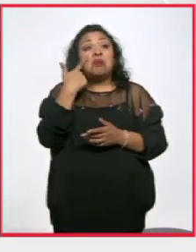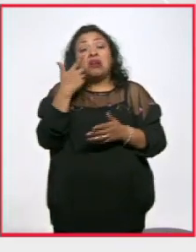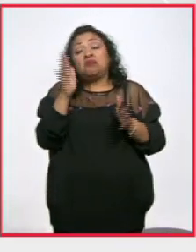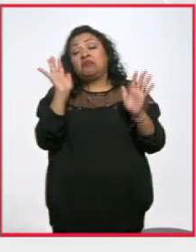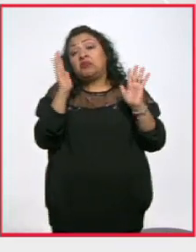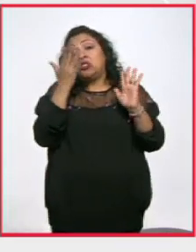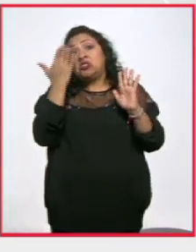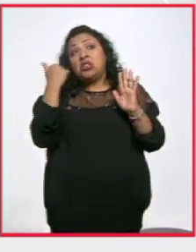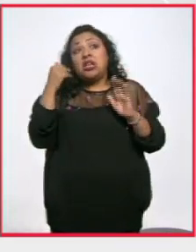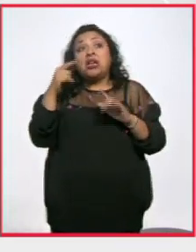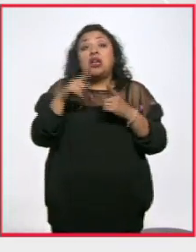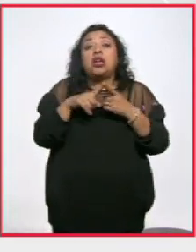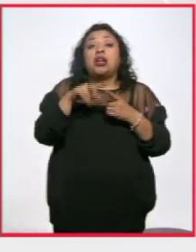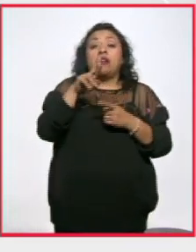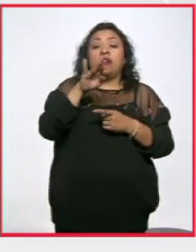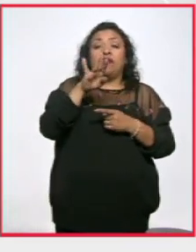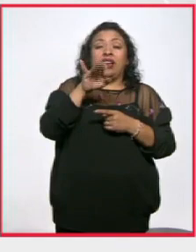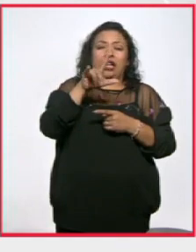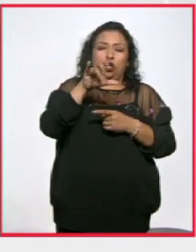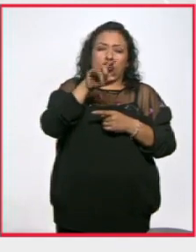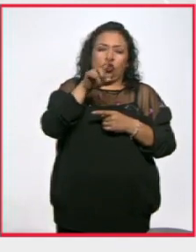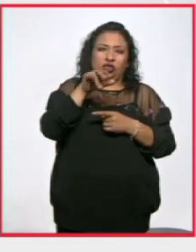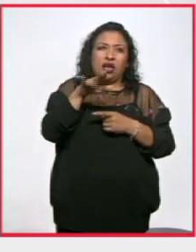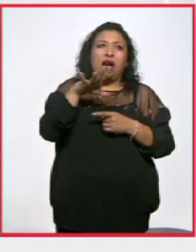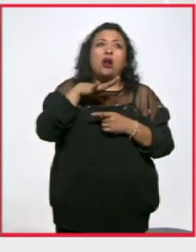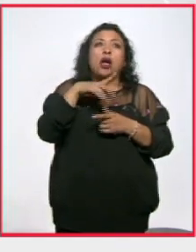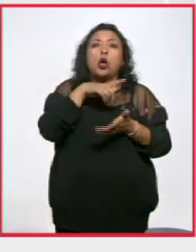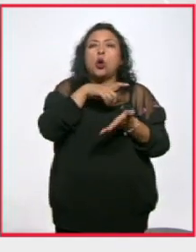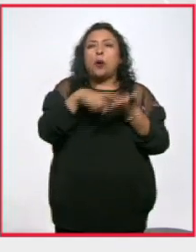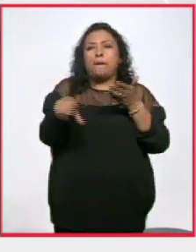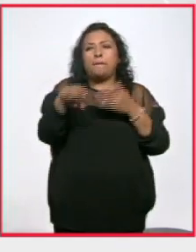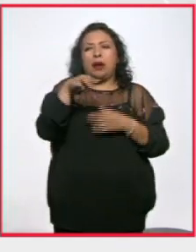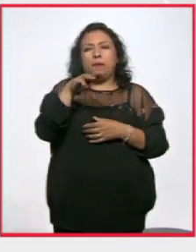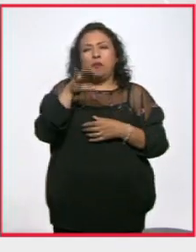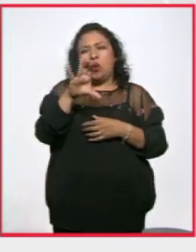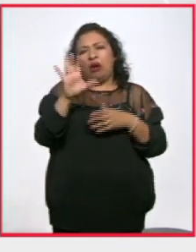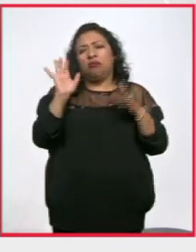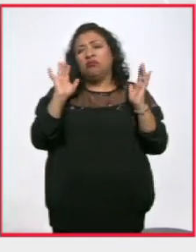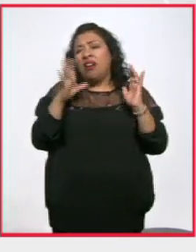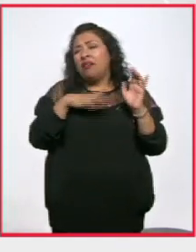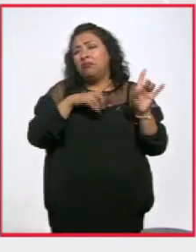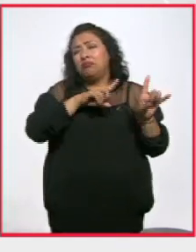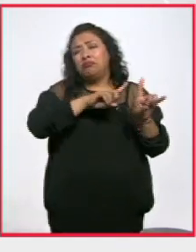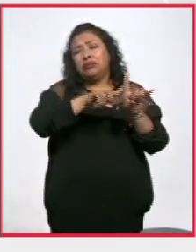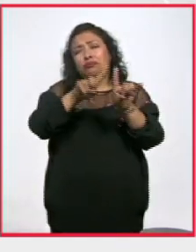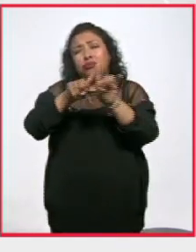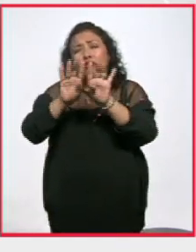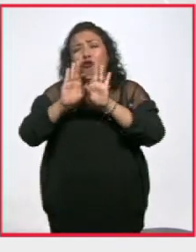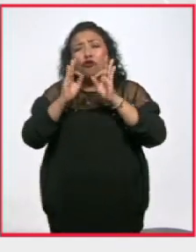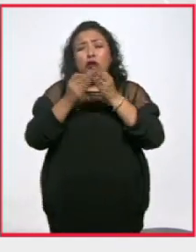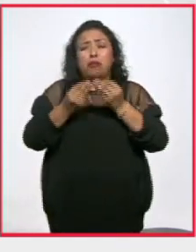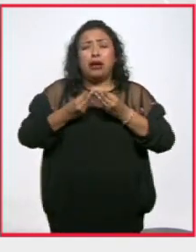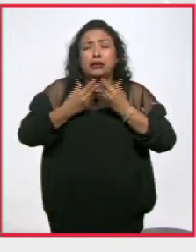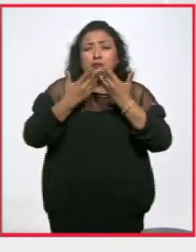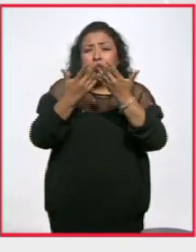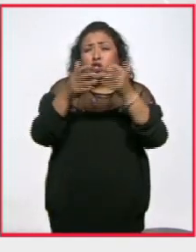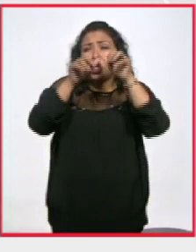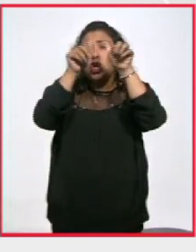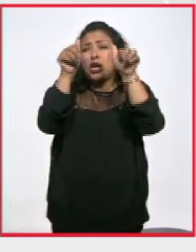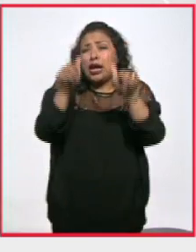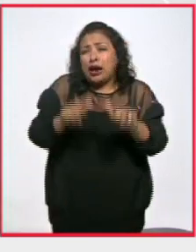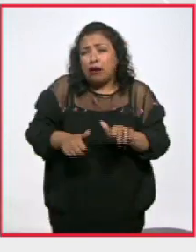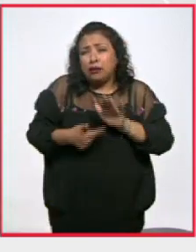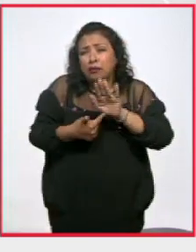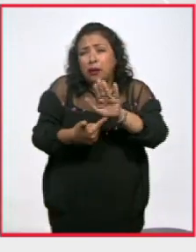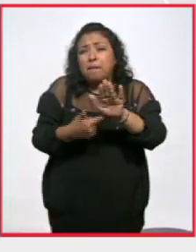sé, Rafael Lozano Hemer, que ha hecho una pieza, que compró el mismo MAC. En fin, hay manifestaciones artísticas, pero